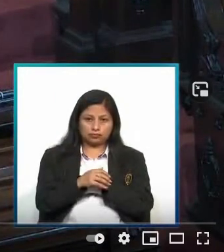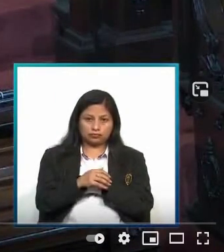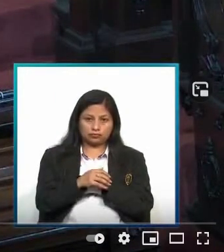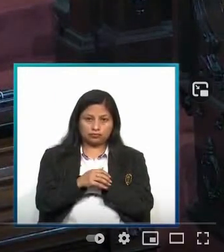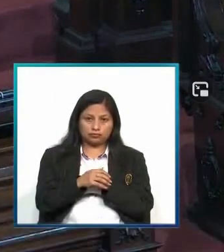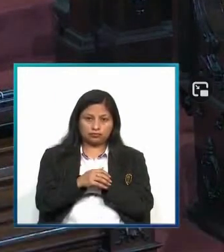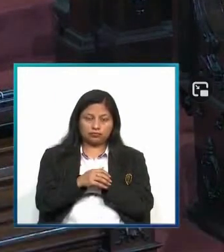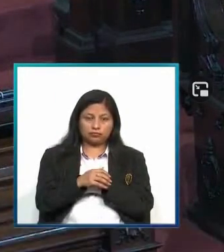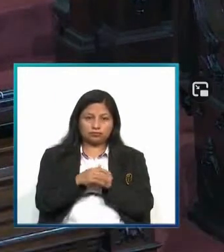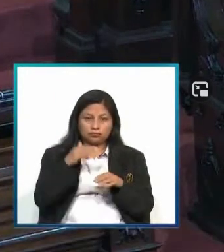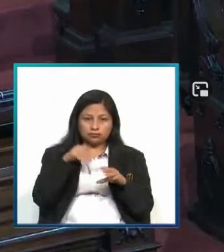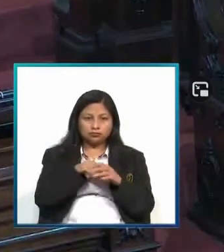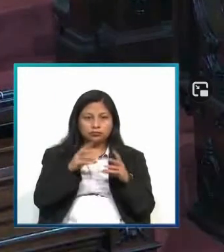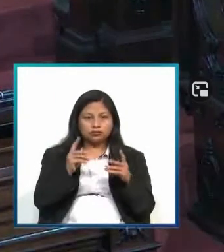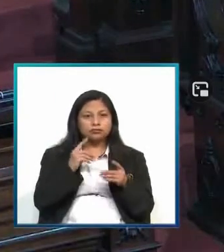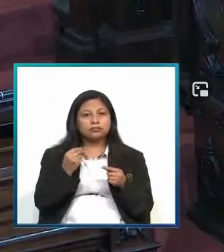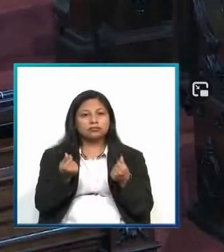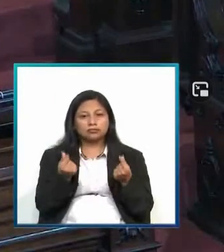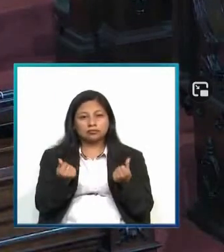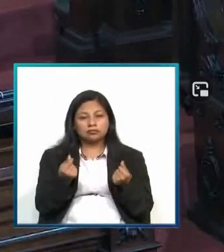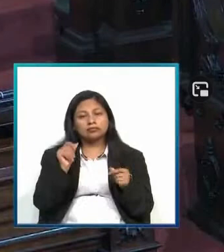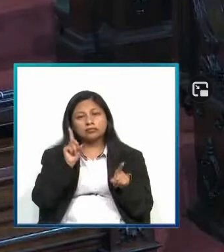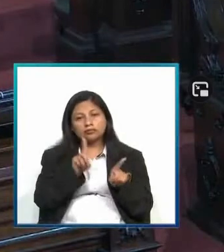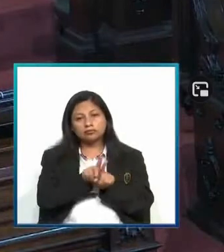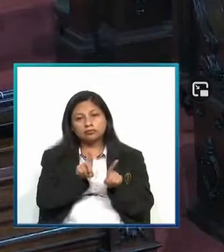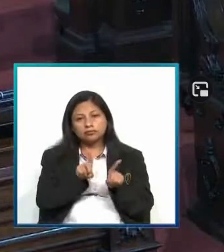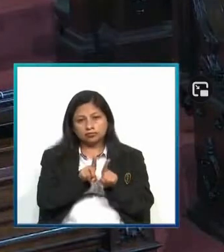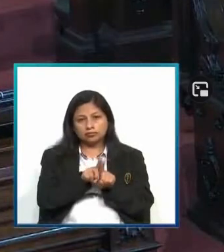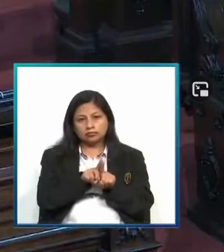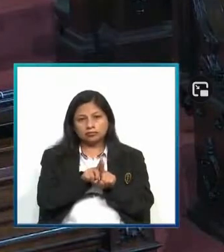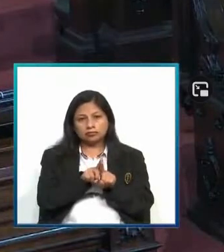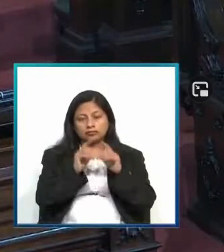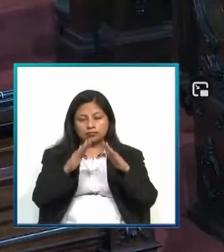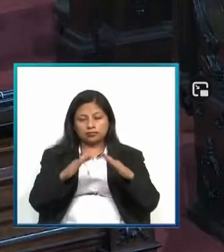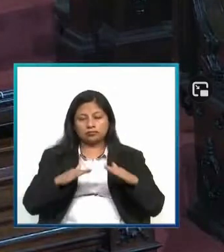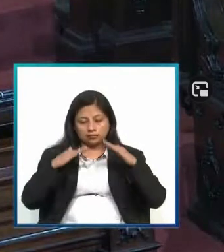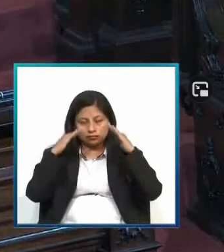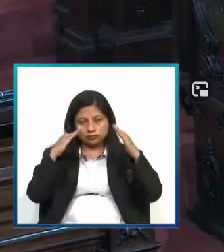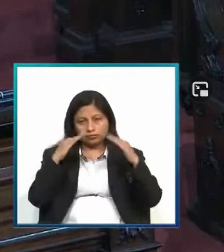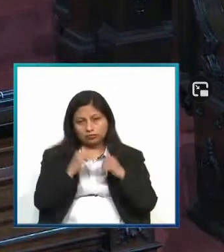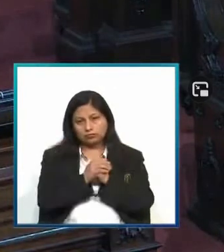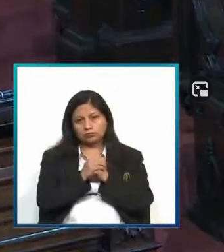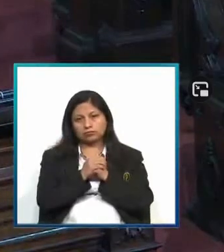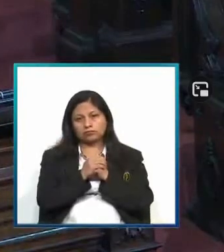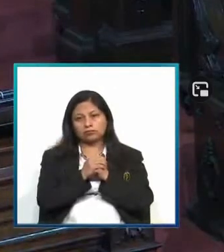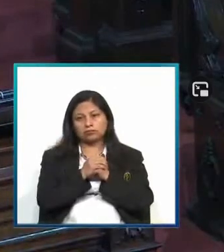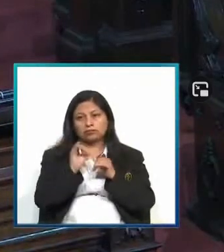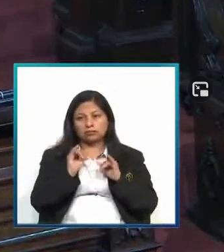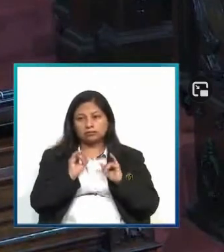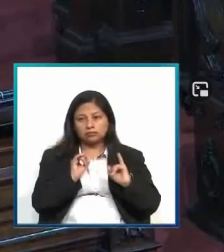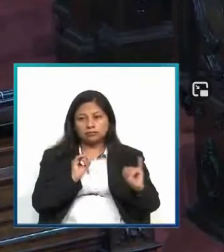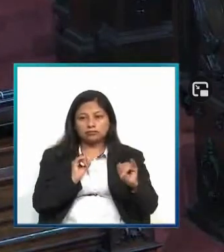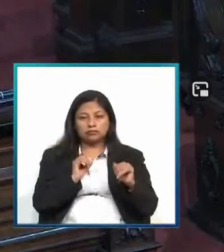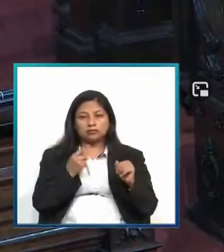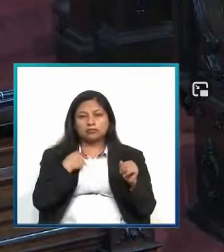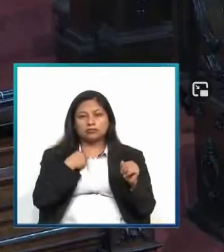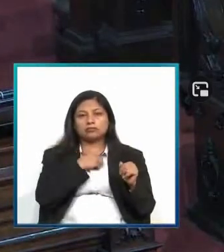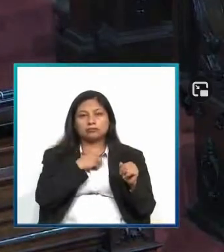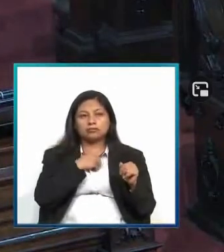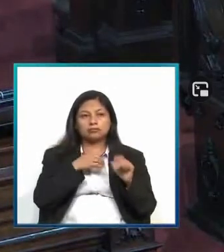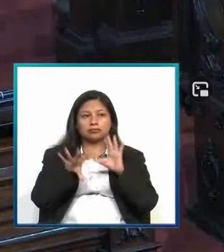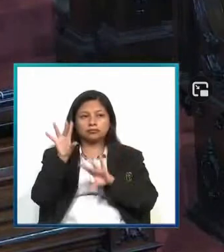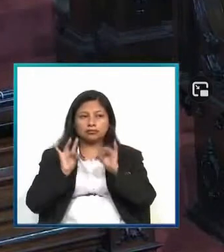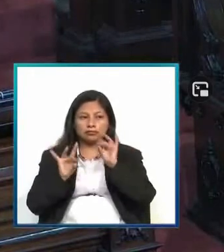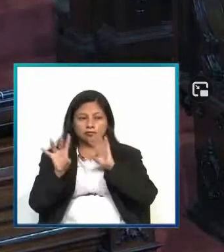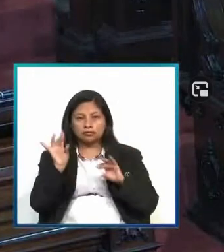¿Quién va a invertir el dinero si una magistrada de izquierda que se quiere reelegir,